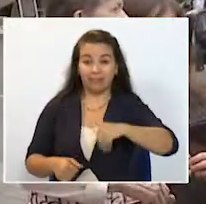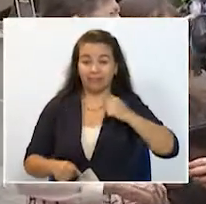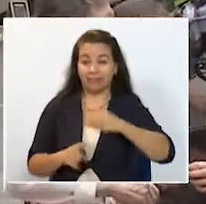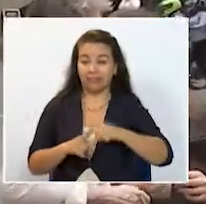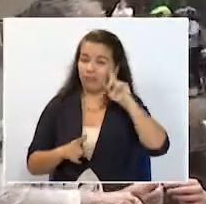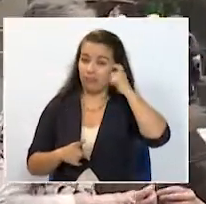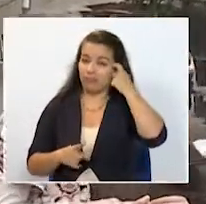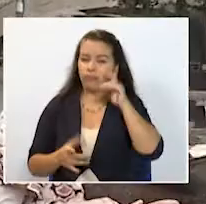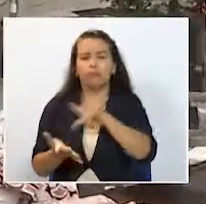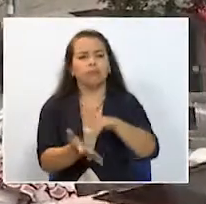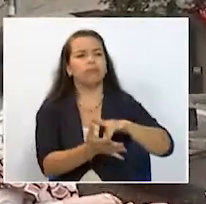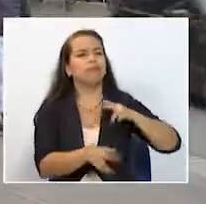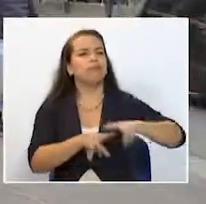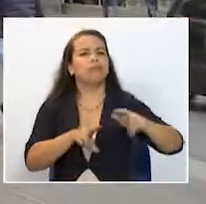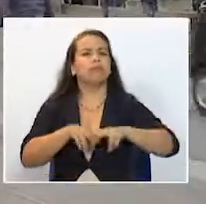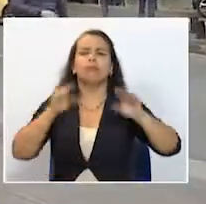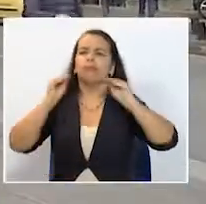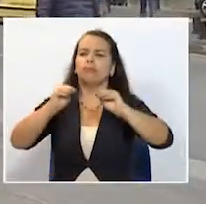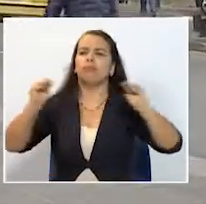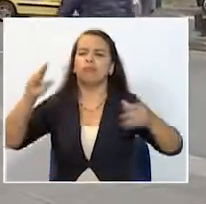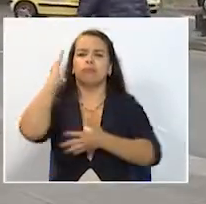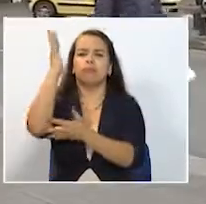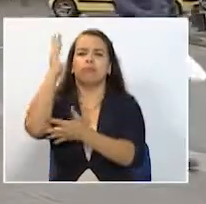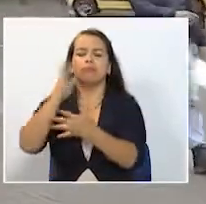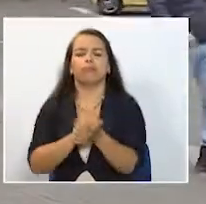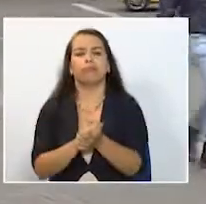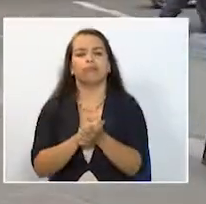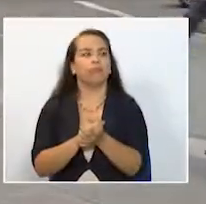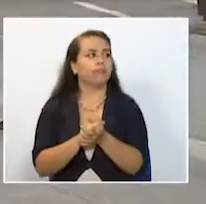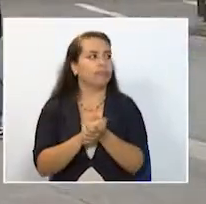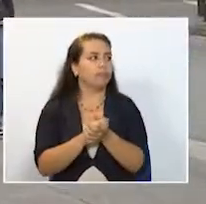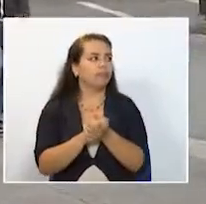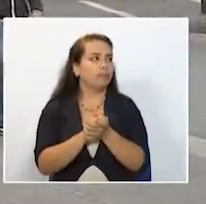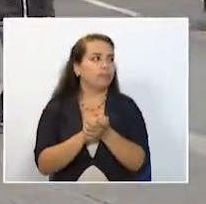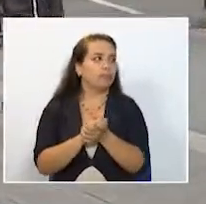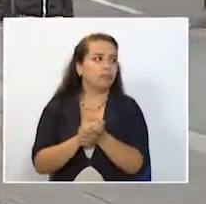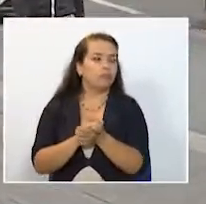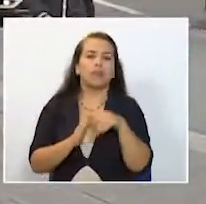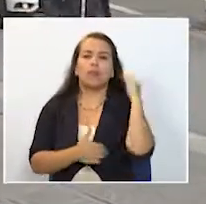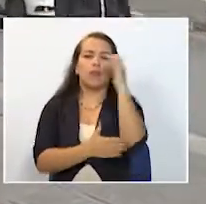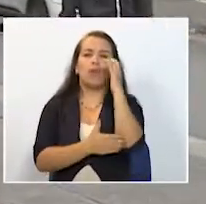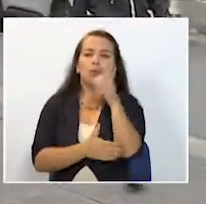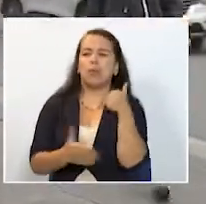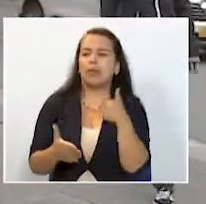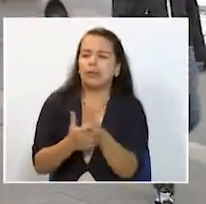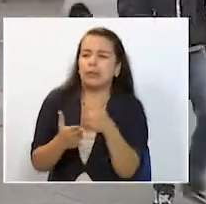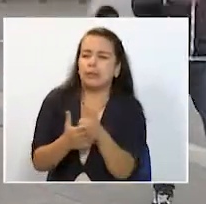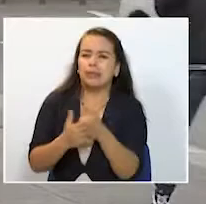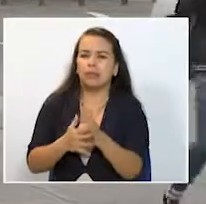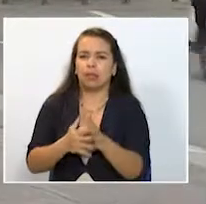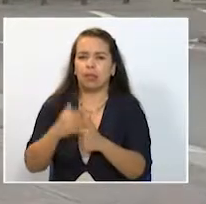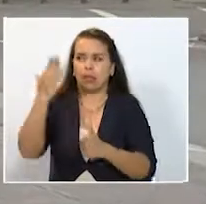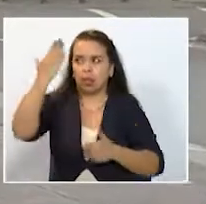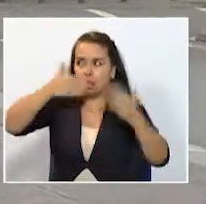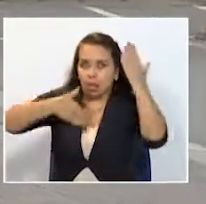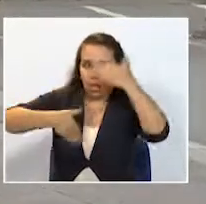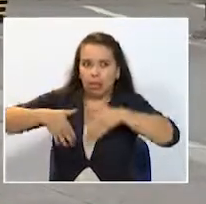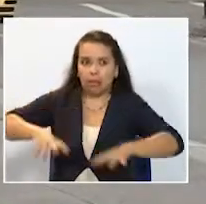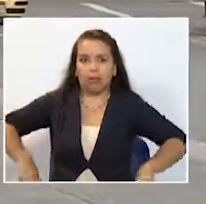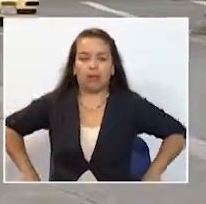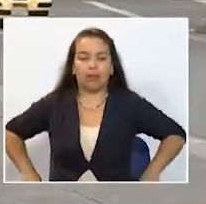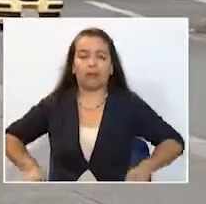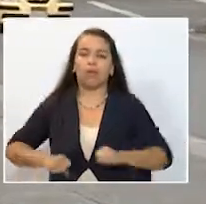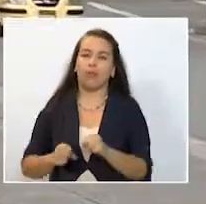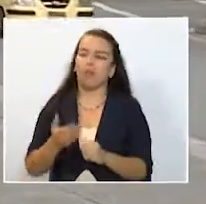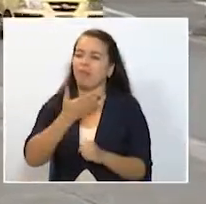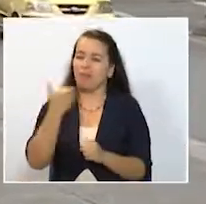hablando de temas regionales en Colombia la lucha es contra la corrupción pasar la página de la violencia y escribir